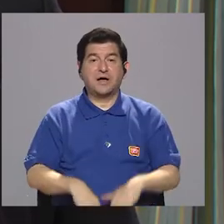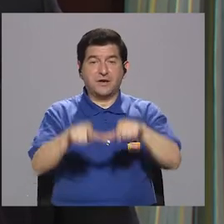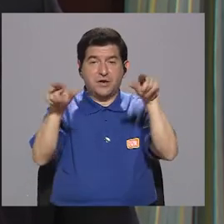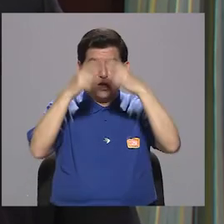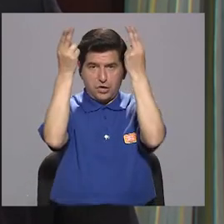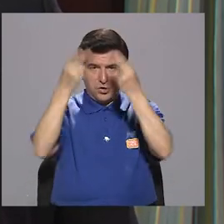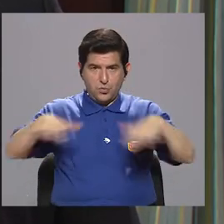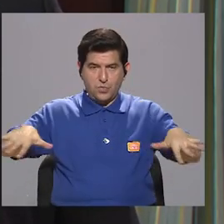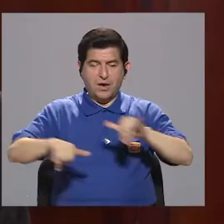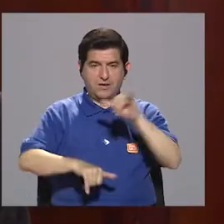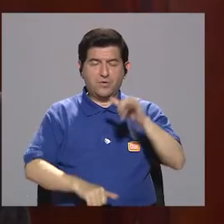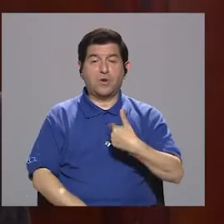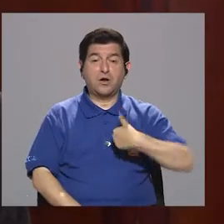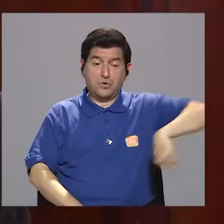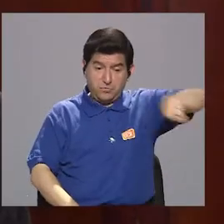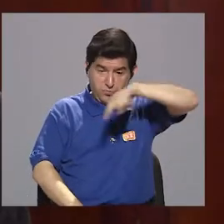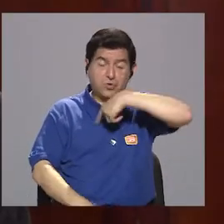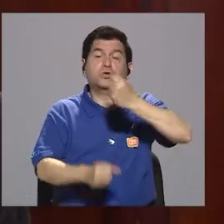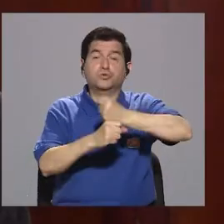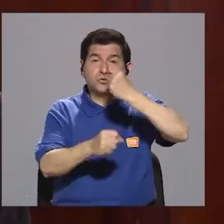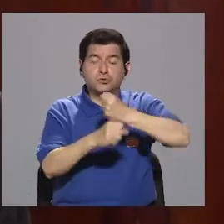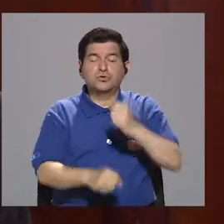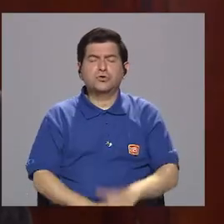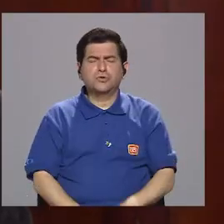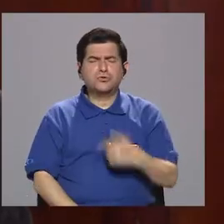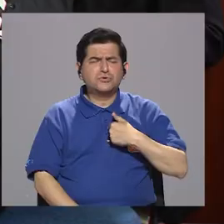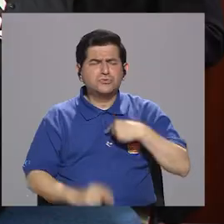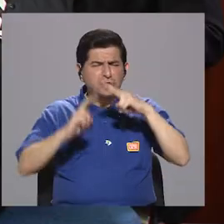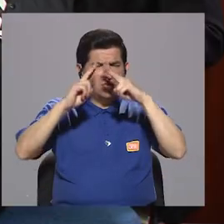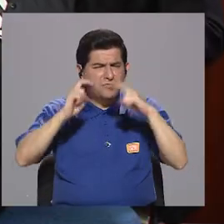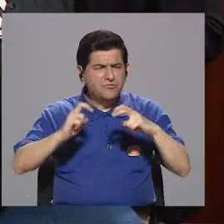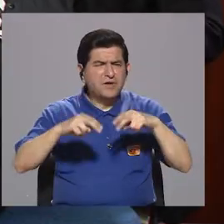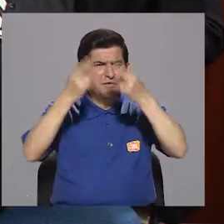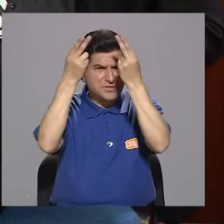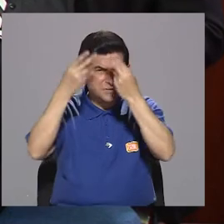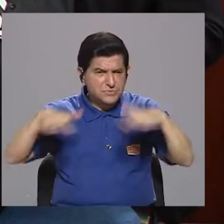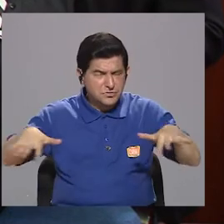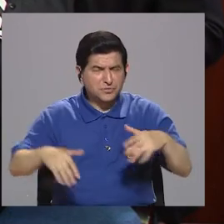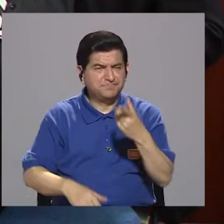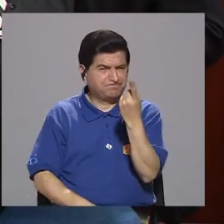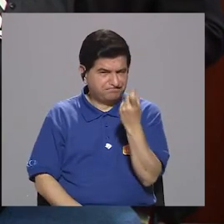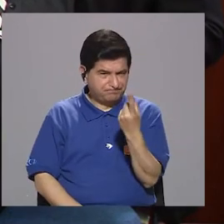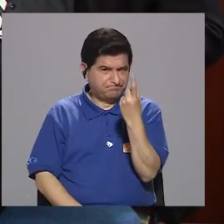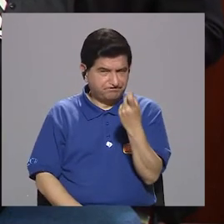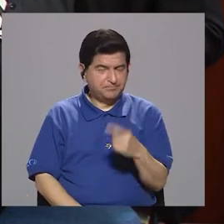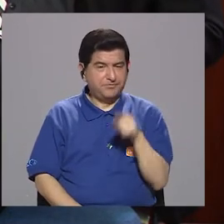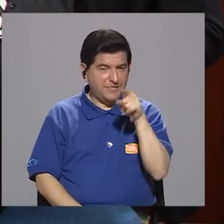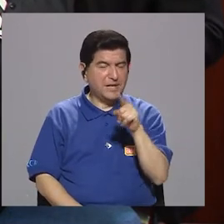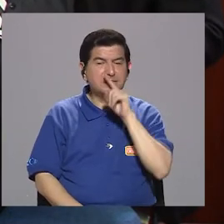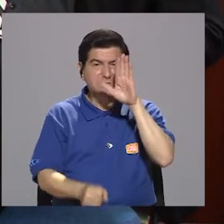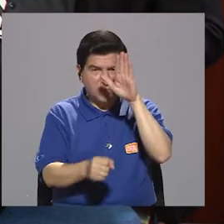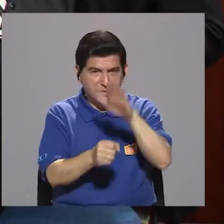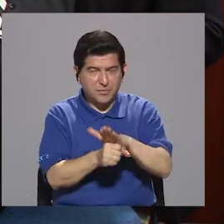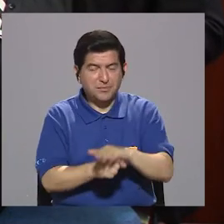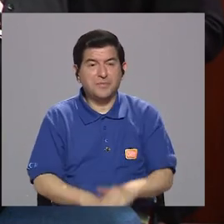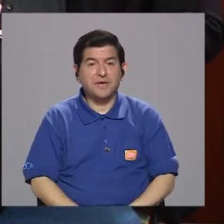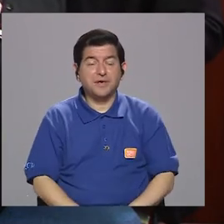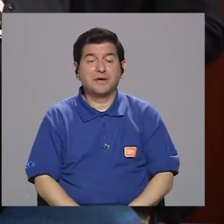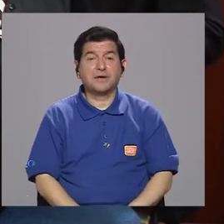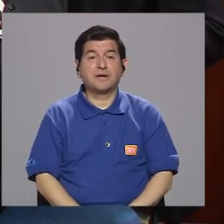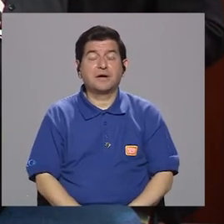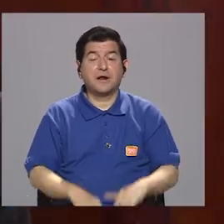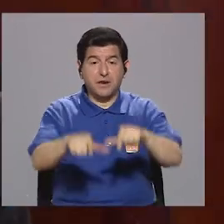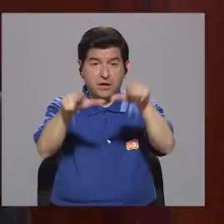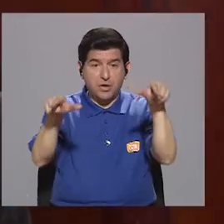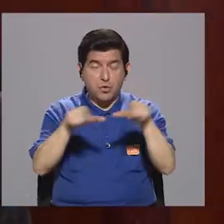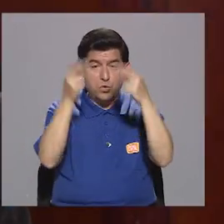luzca en tono a eso. Así hemos estado trabajando. Creo que por una revisión que hice muy rápida en la página todavía hacen falta esos grandes retos todavía por final. La página de